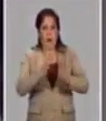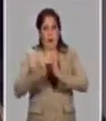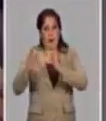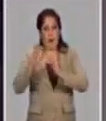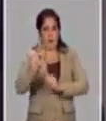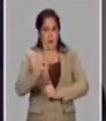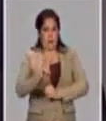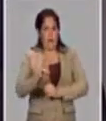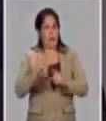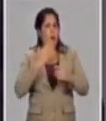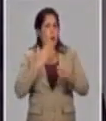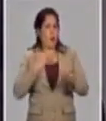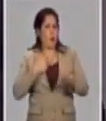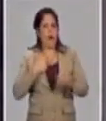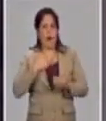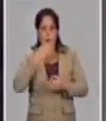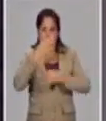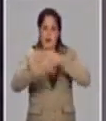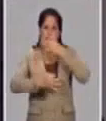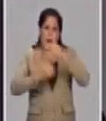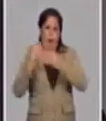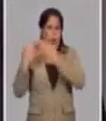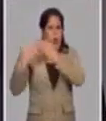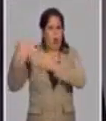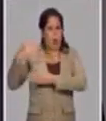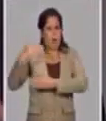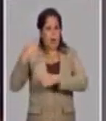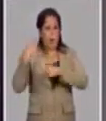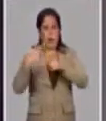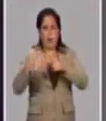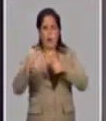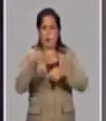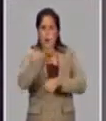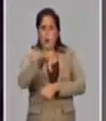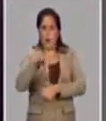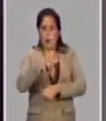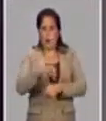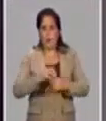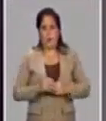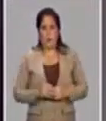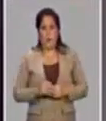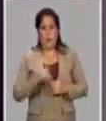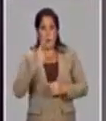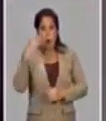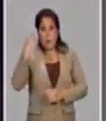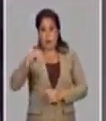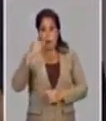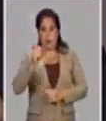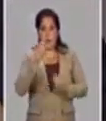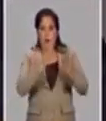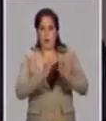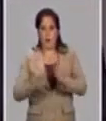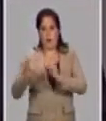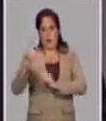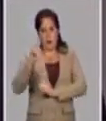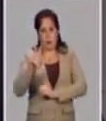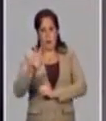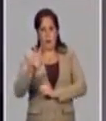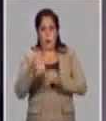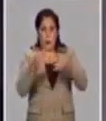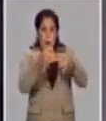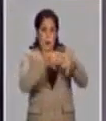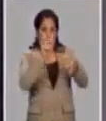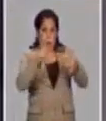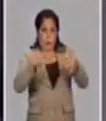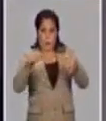fase 3? Bueno, se ha ido explicando ya aquí en otras ocasiones que se hace un ensayo clínico fase 1, un ensayo